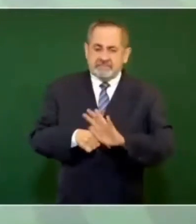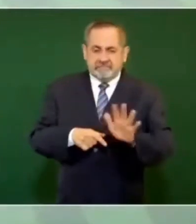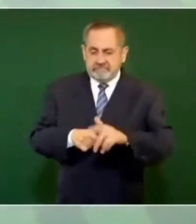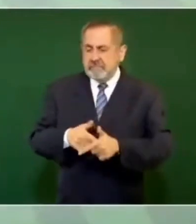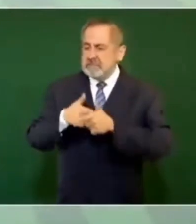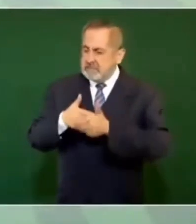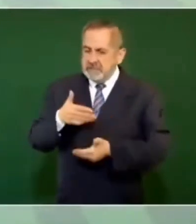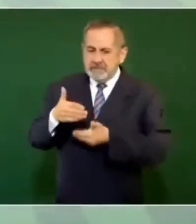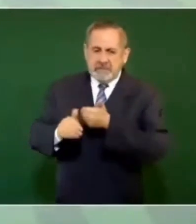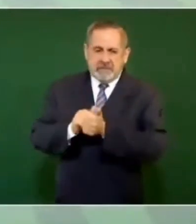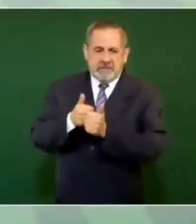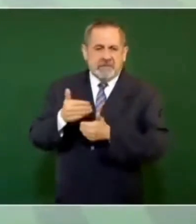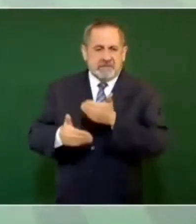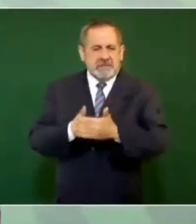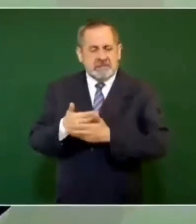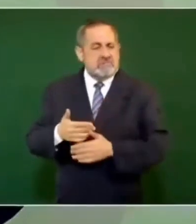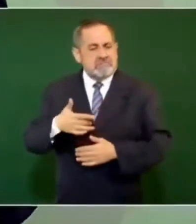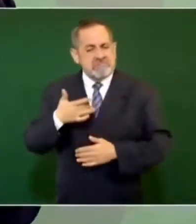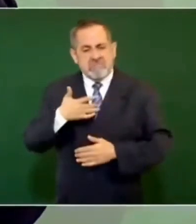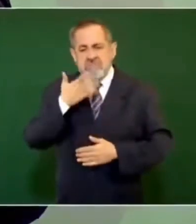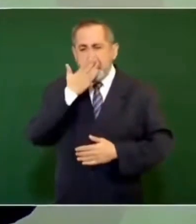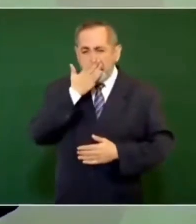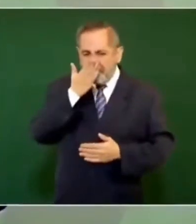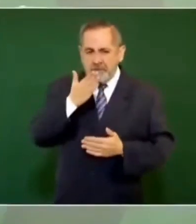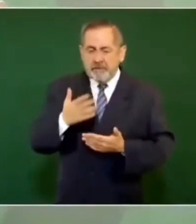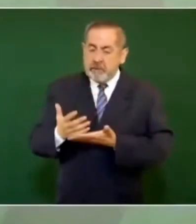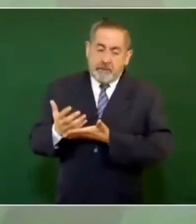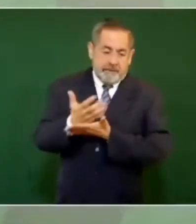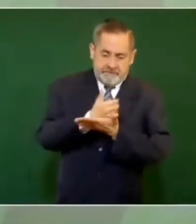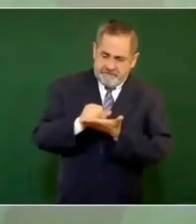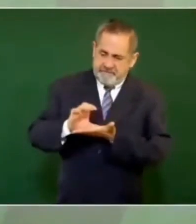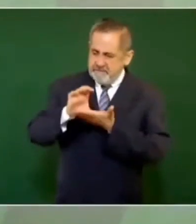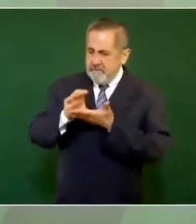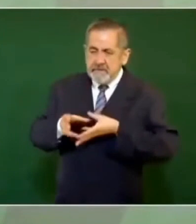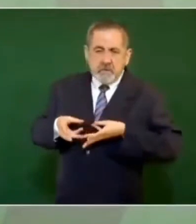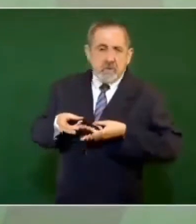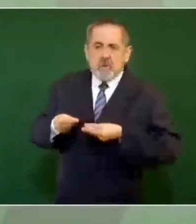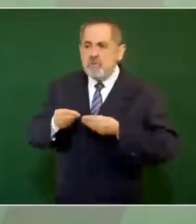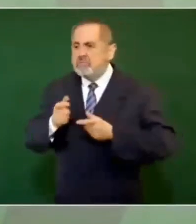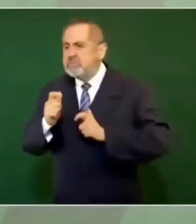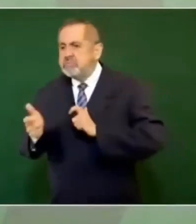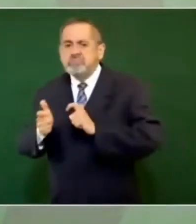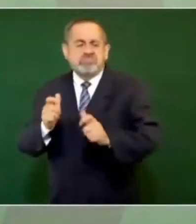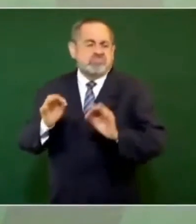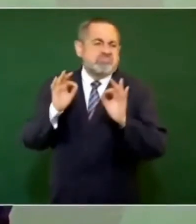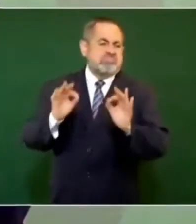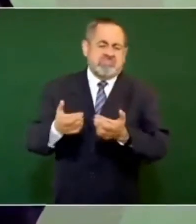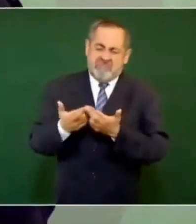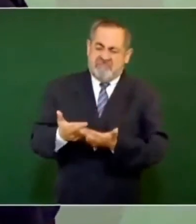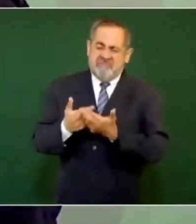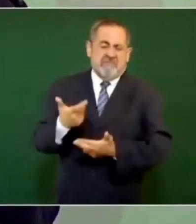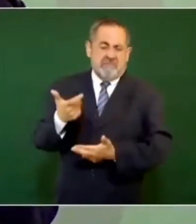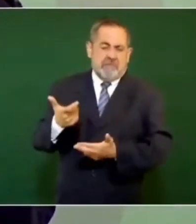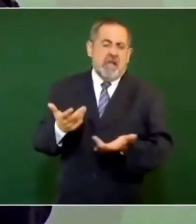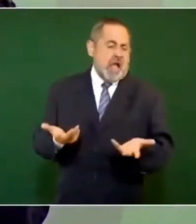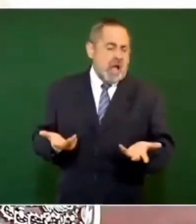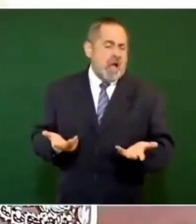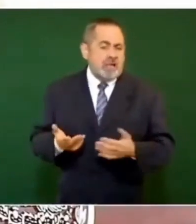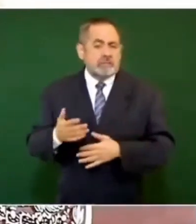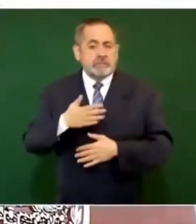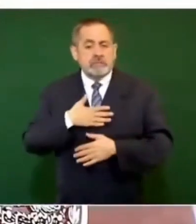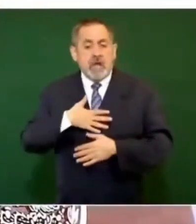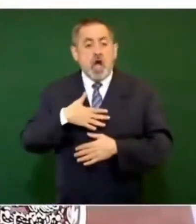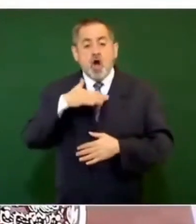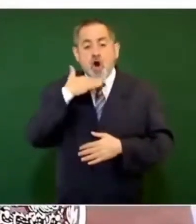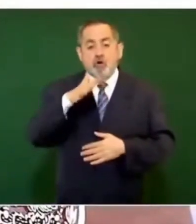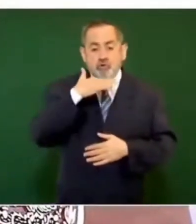avanzado, nos ha dejado muchísimo dinero. Siempre he dicho que la corrupción también no sólo hay